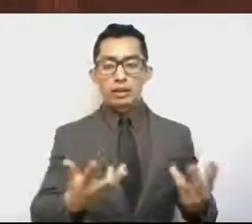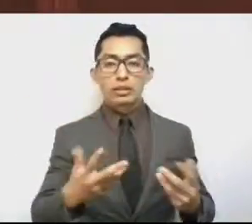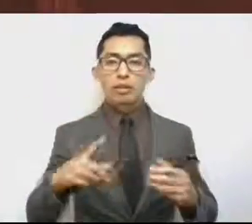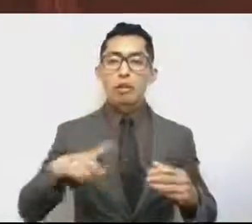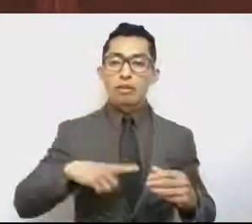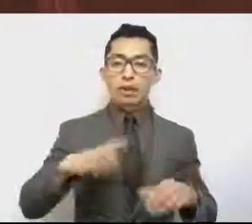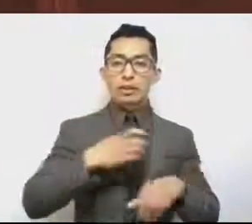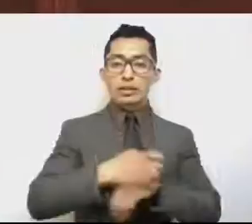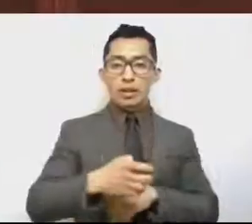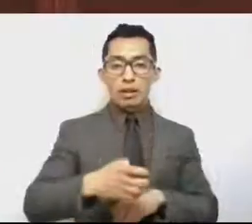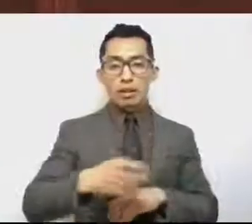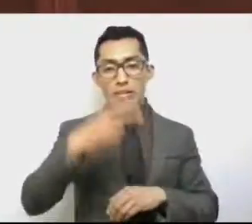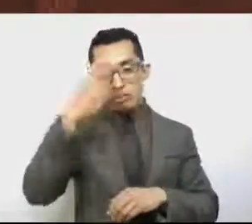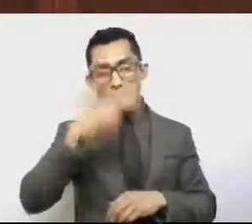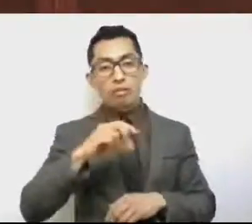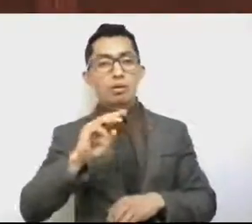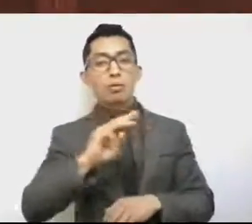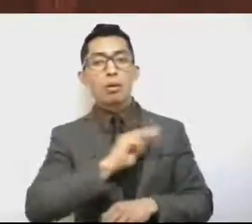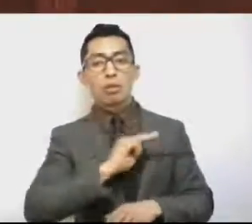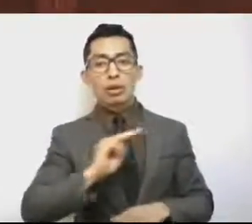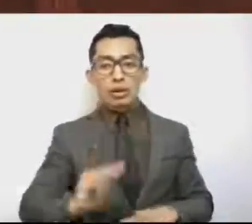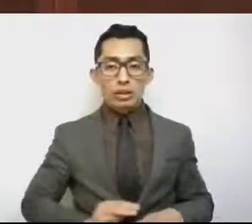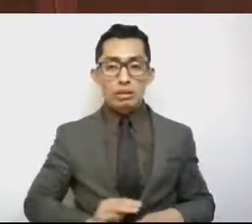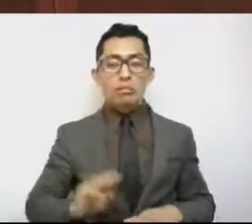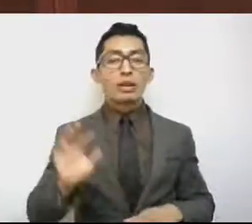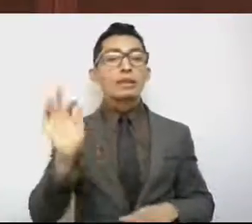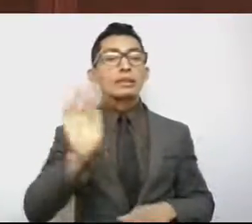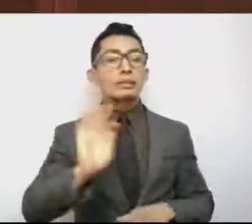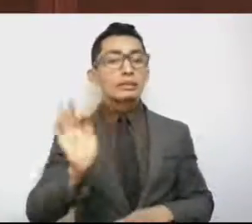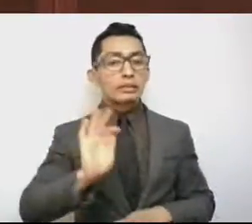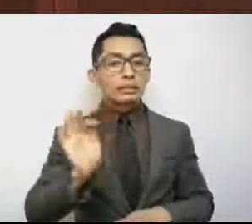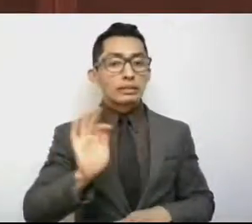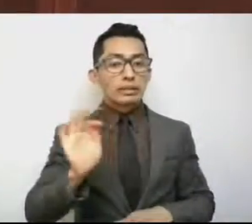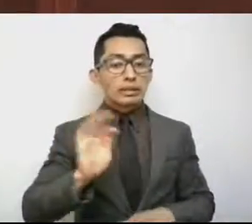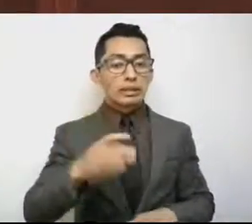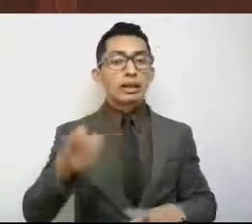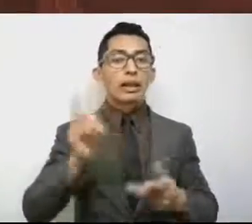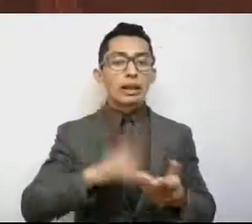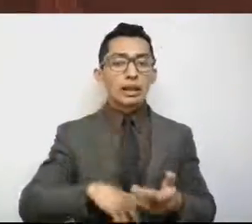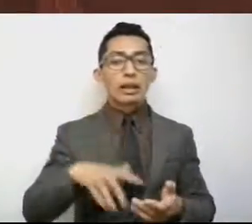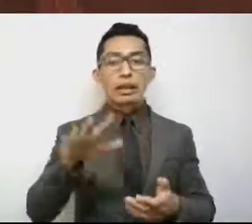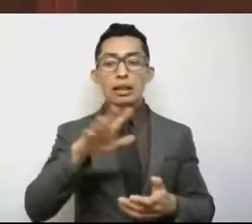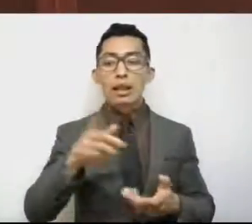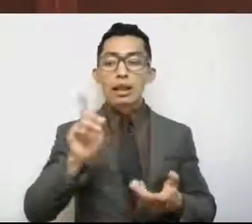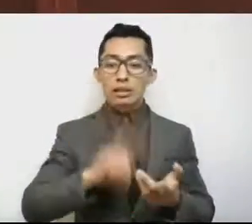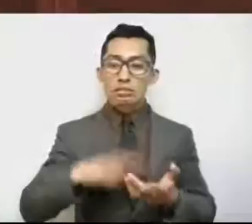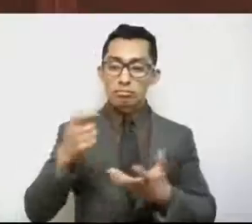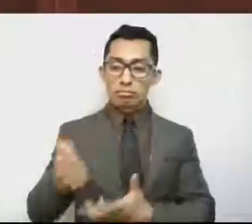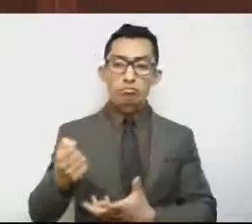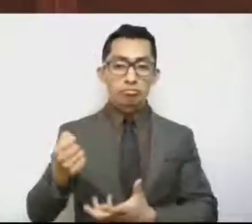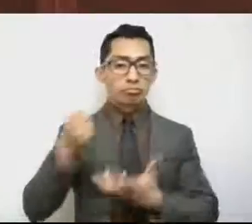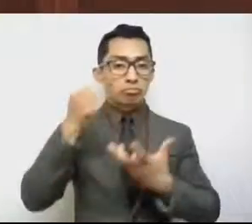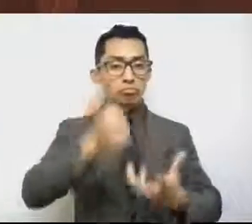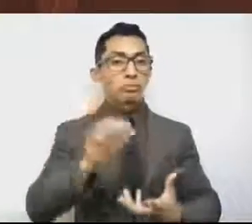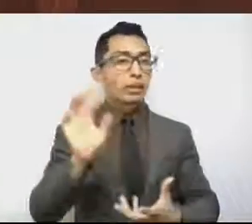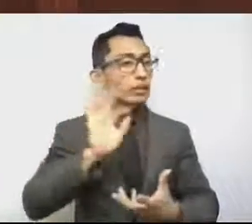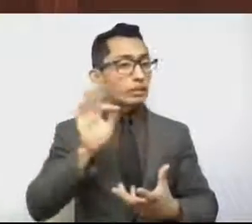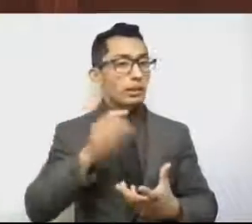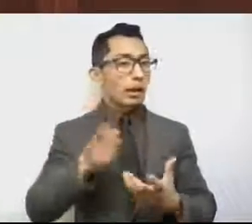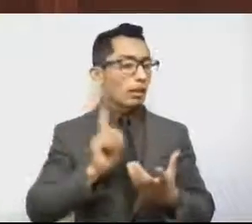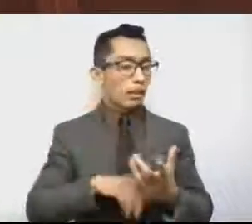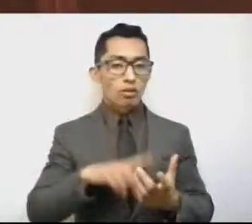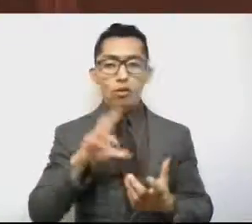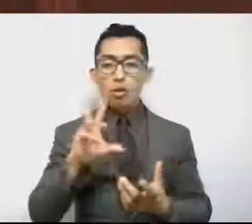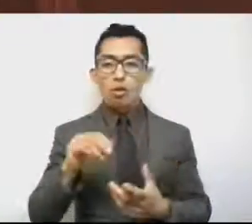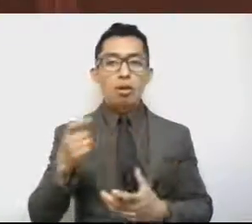municipios pudieran canalizar recursos incluso que no tenían destinados presupuestalmente y que